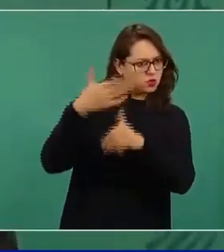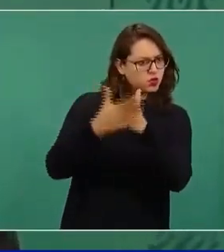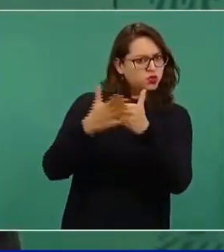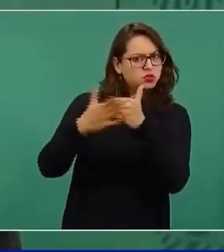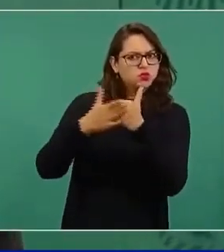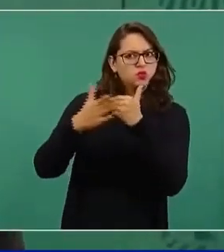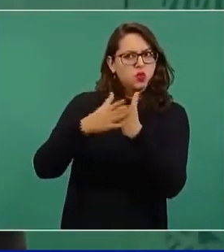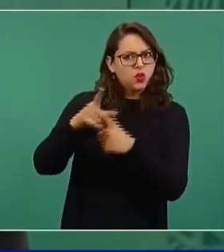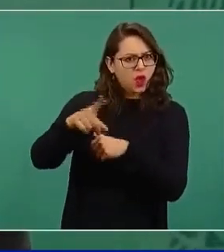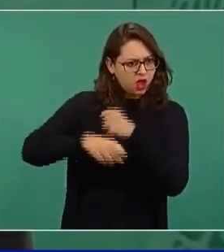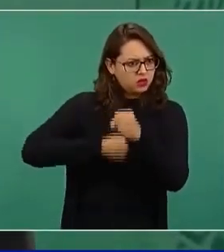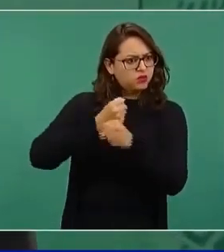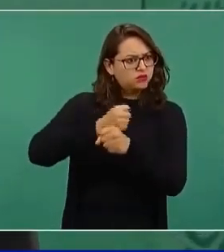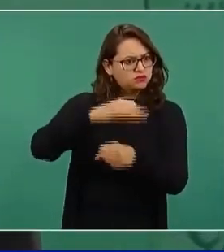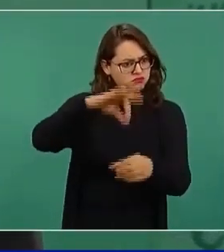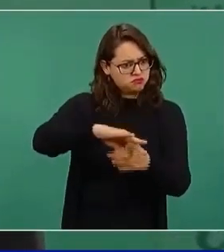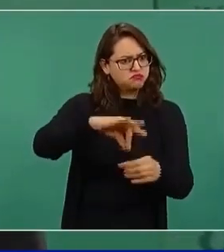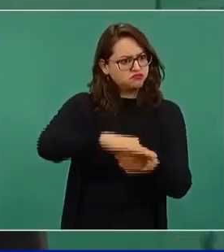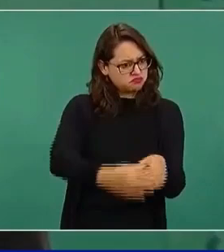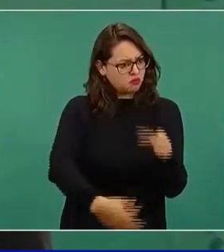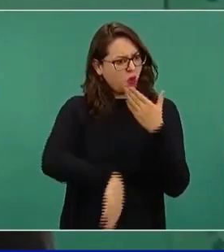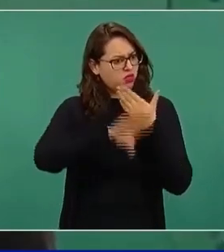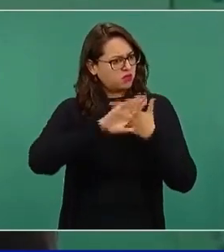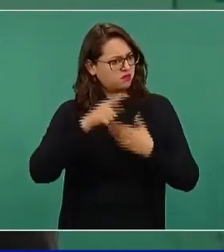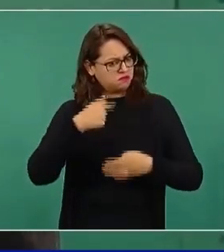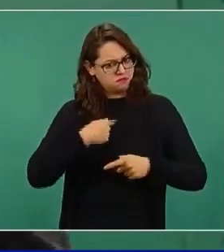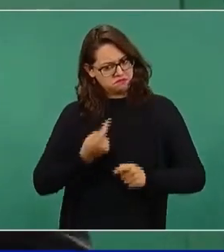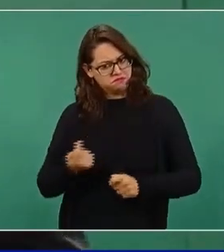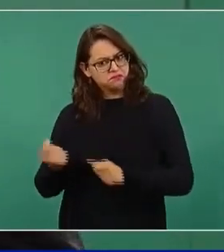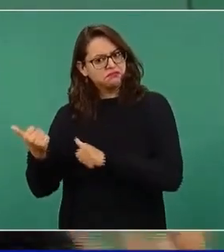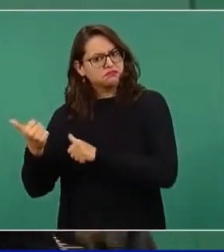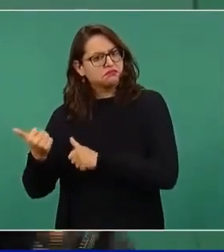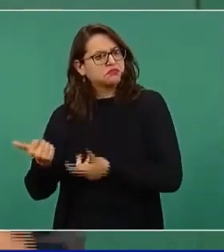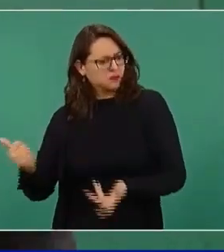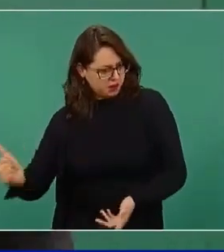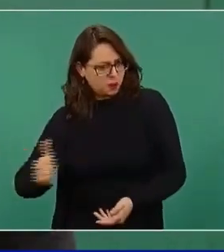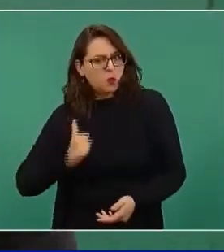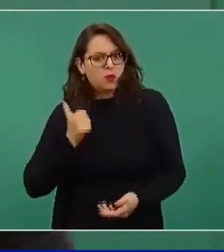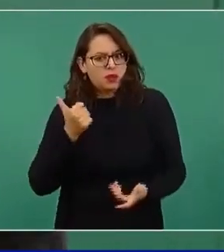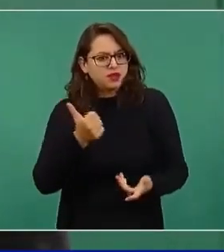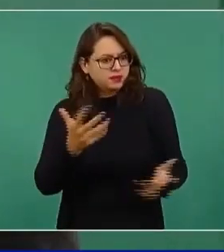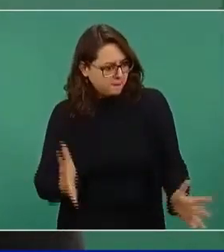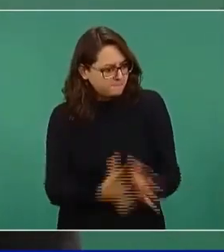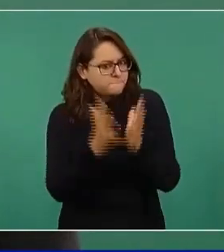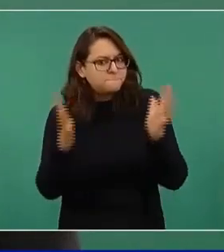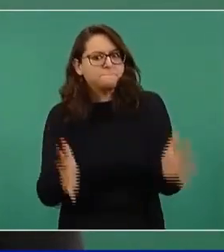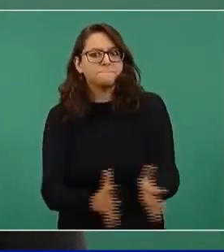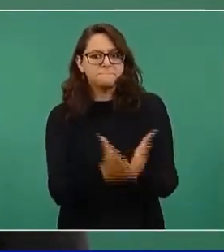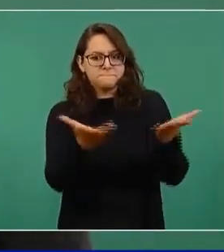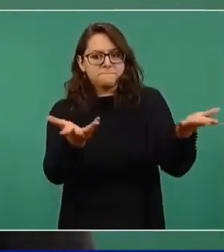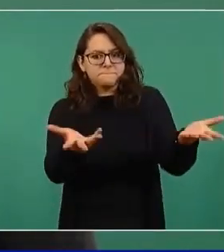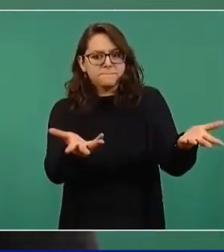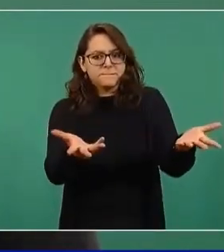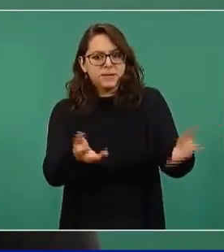y adelante? Ahora estaba yo viendo